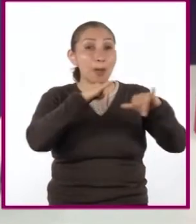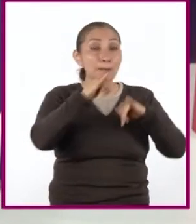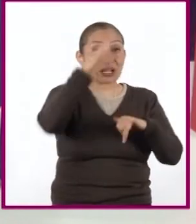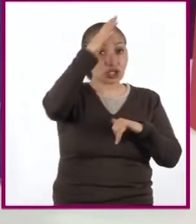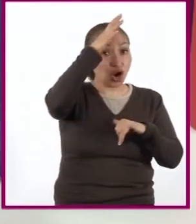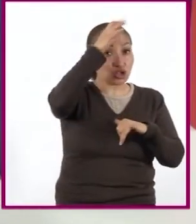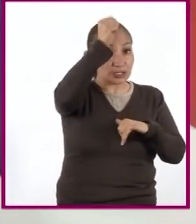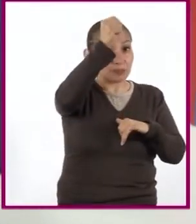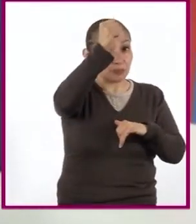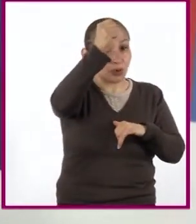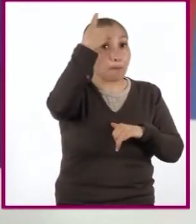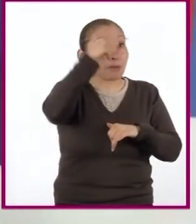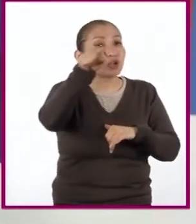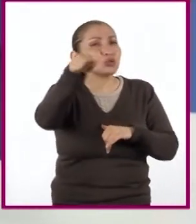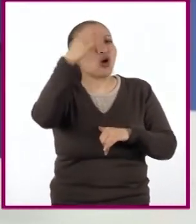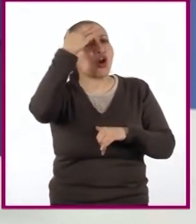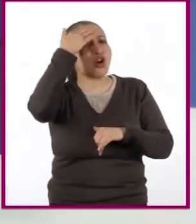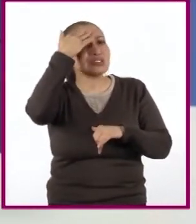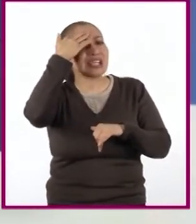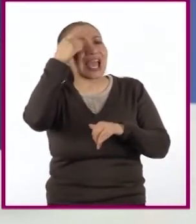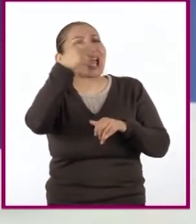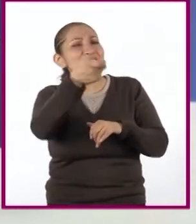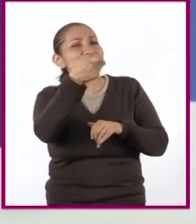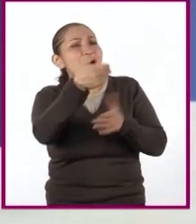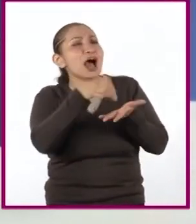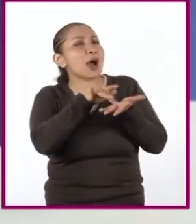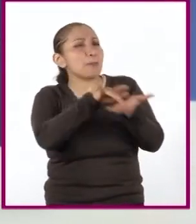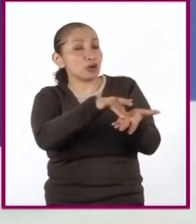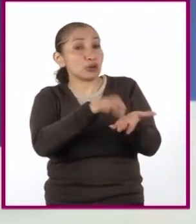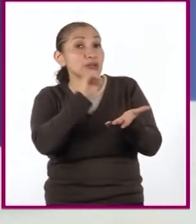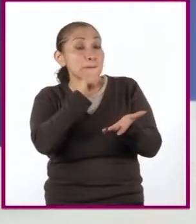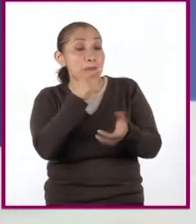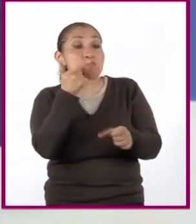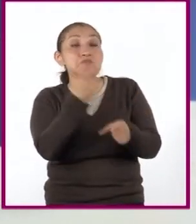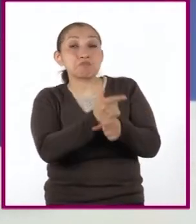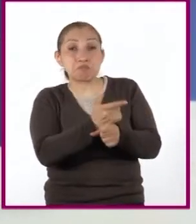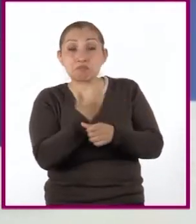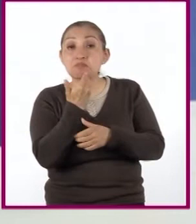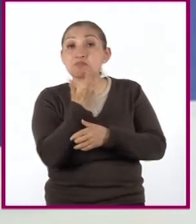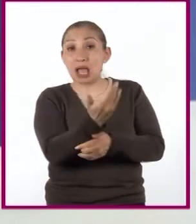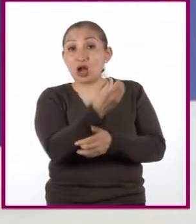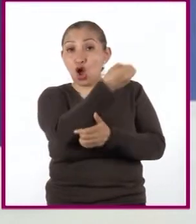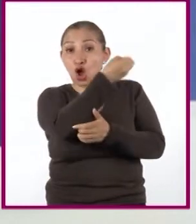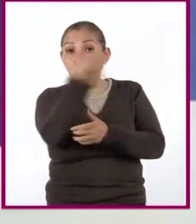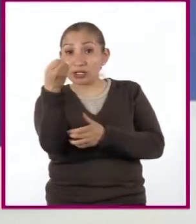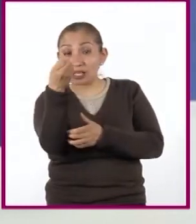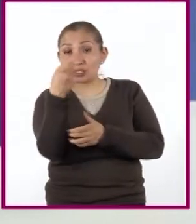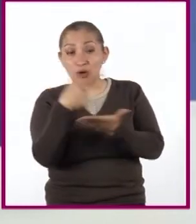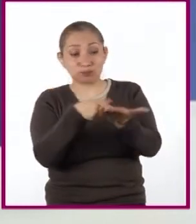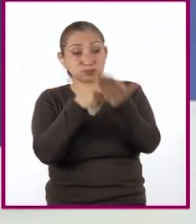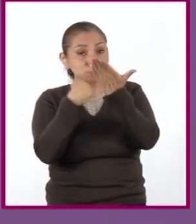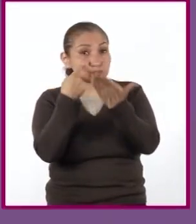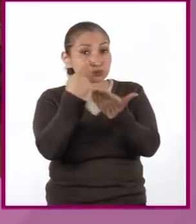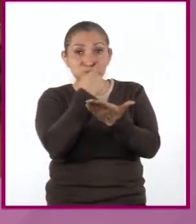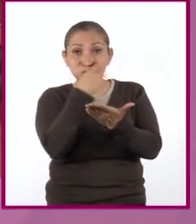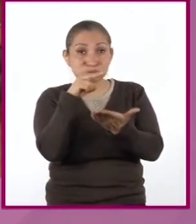conceptuales para que conozcamos este recurso que es también considerado como un ordenador gráfico.